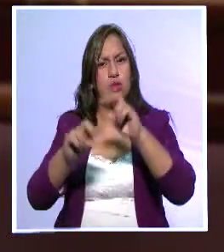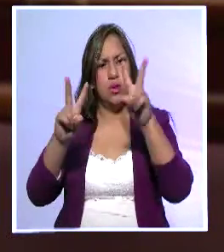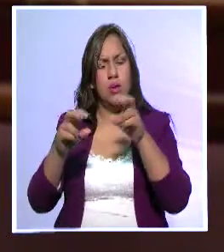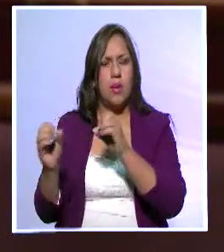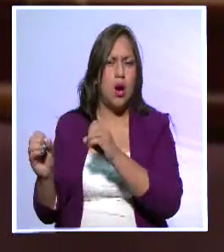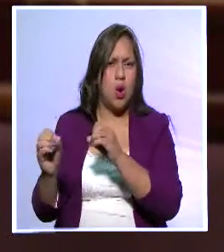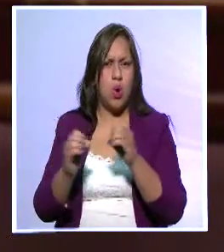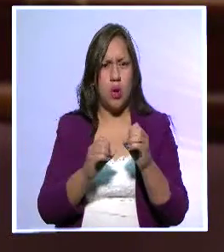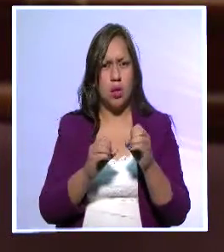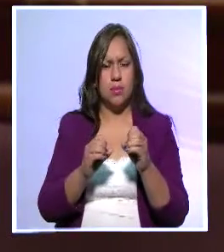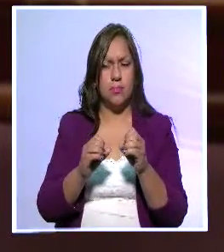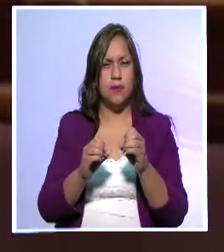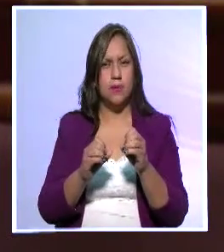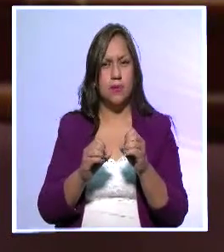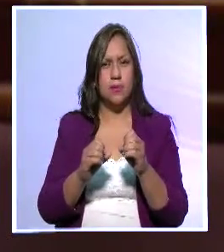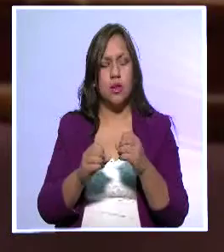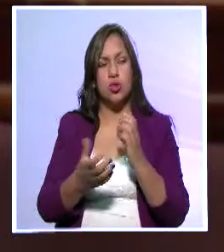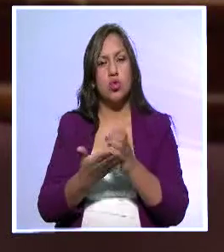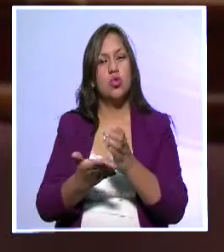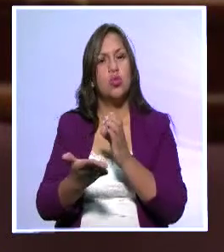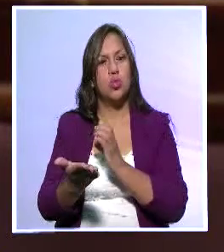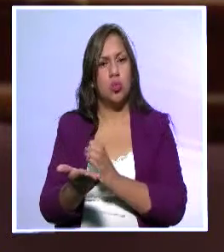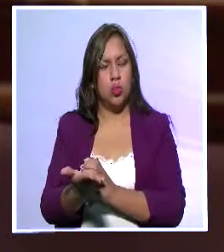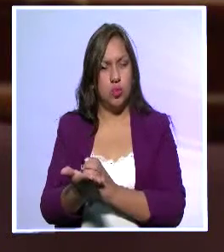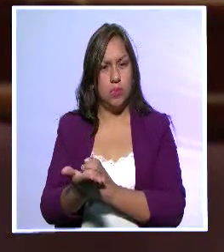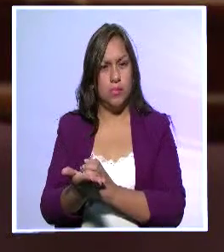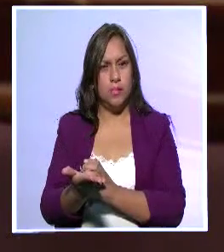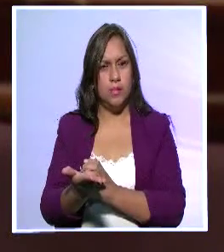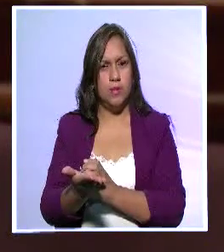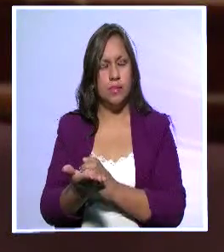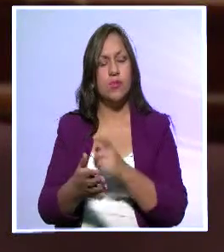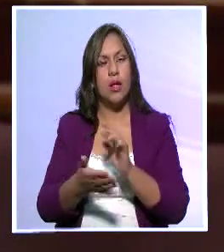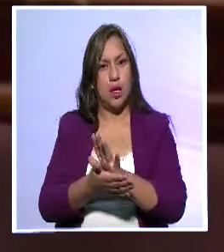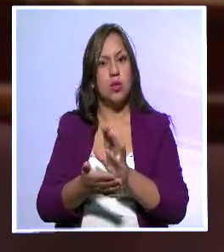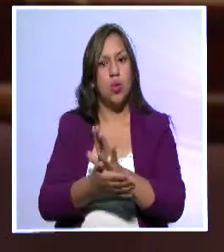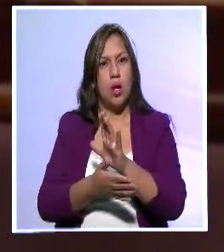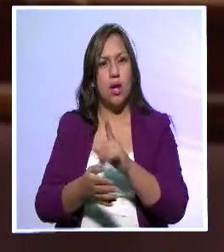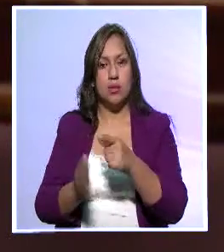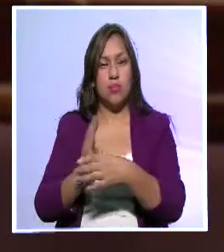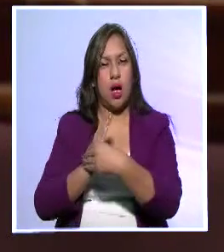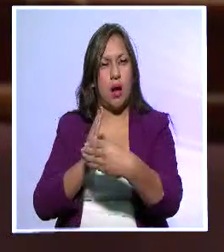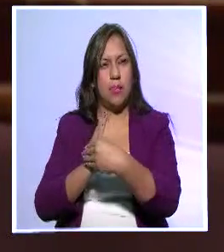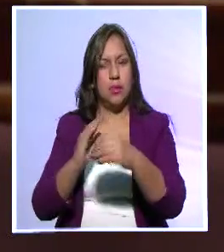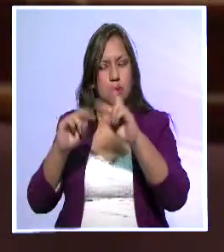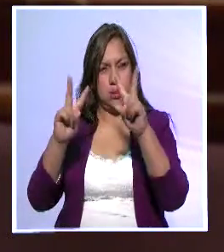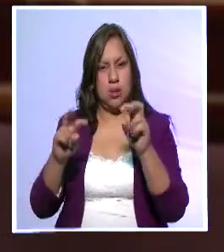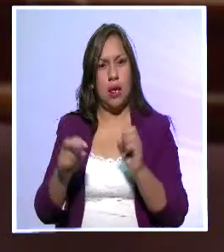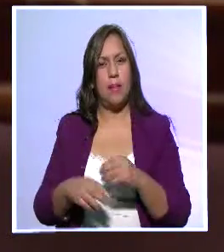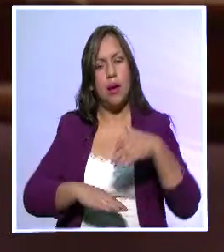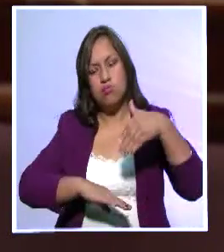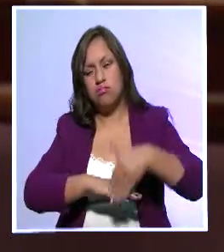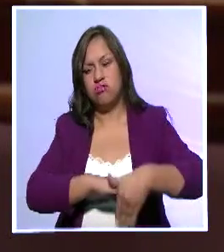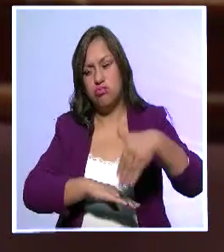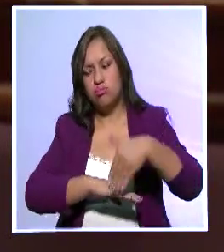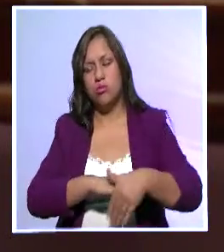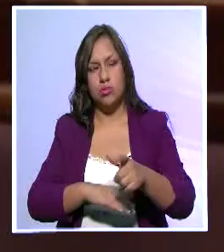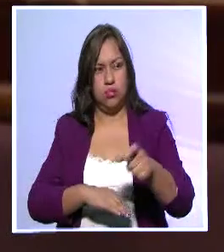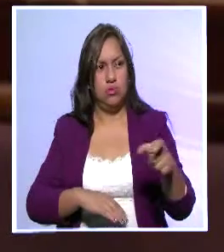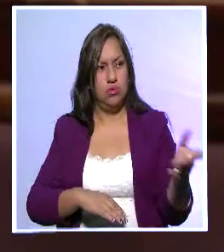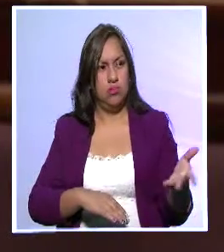organización de cursos y escuelas de capacitación de archiveros. Nosotros nos unimos a ese esfuerzo.